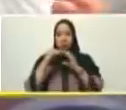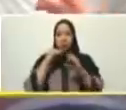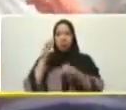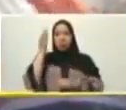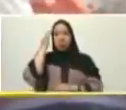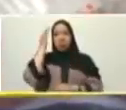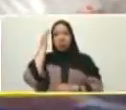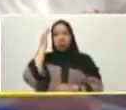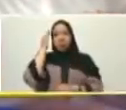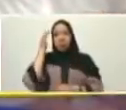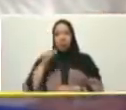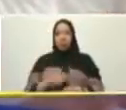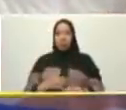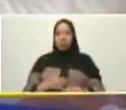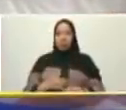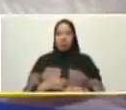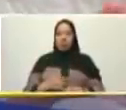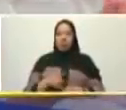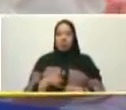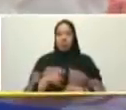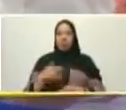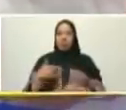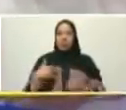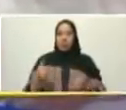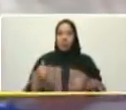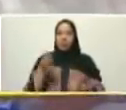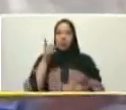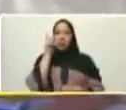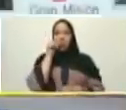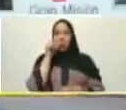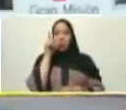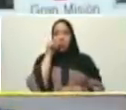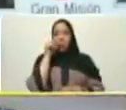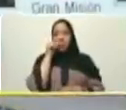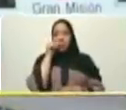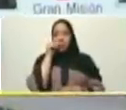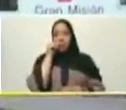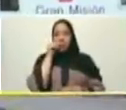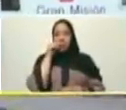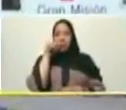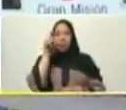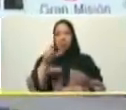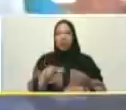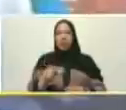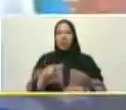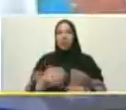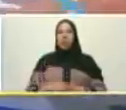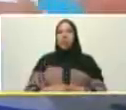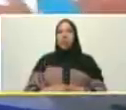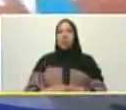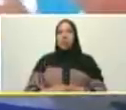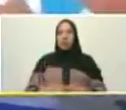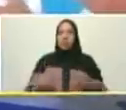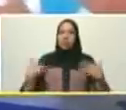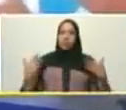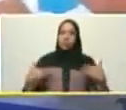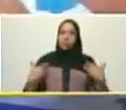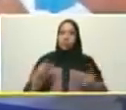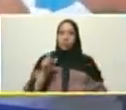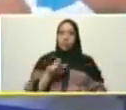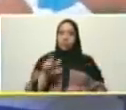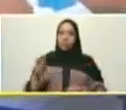samba usted no samba en papá de los bloqueos esa es la emoción que también